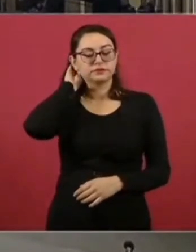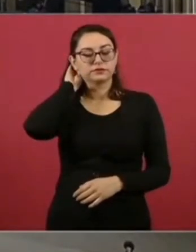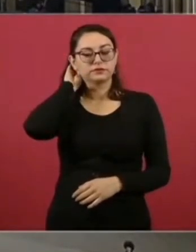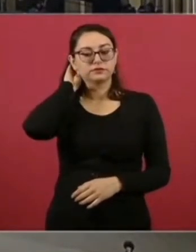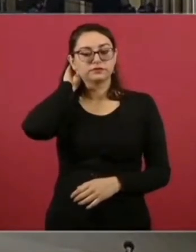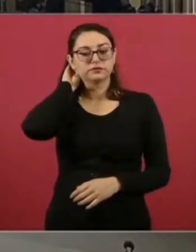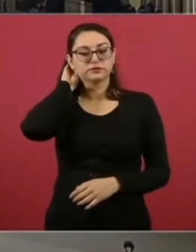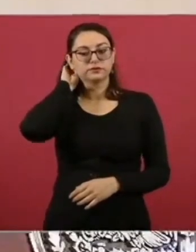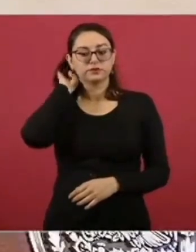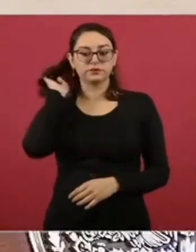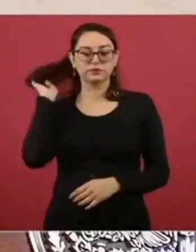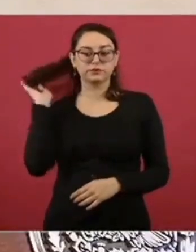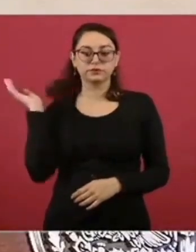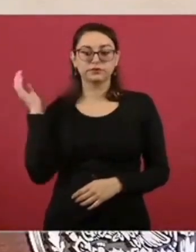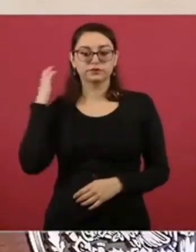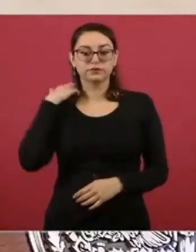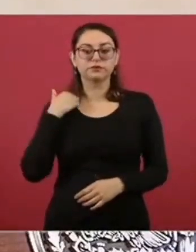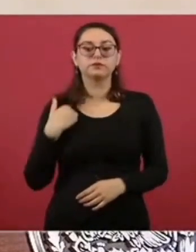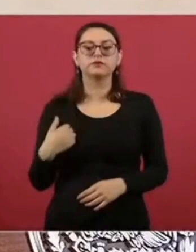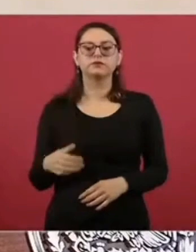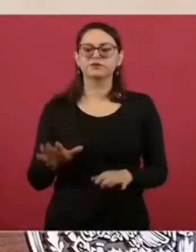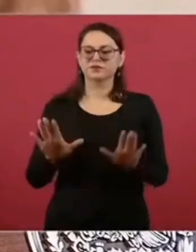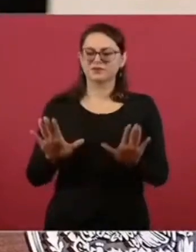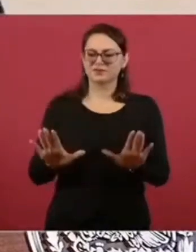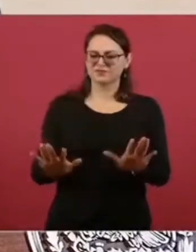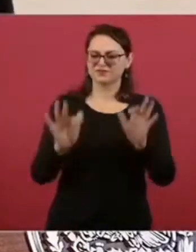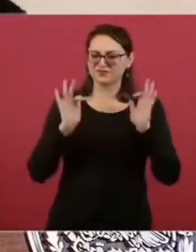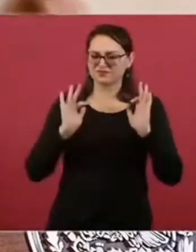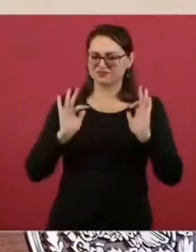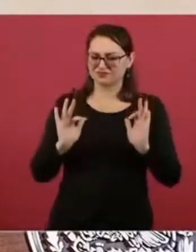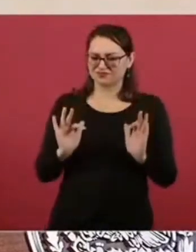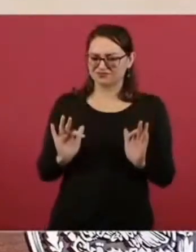Estamos empezando la conferencia.